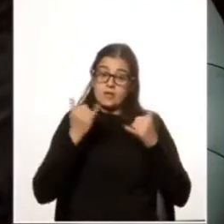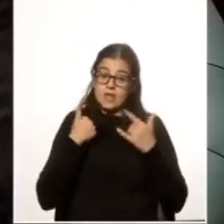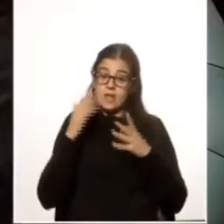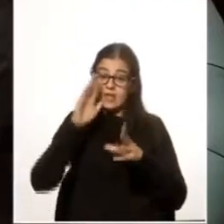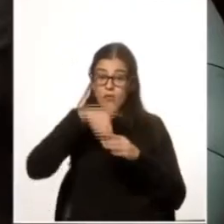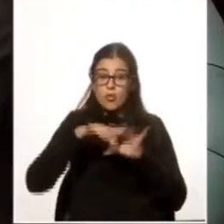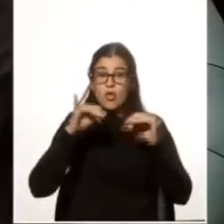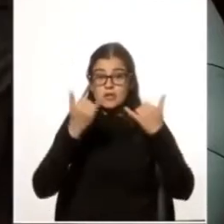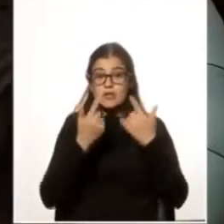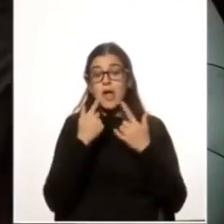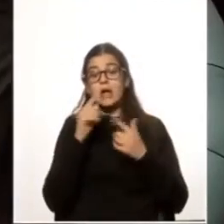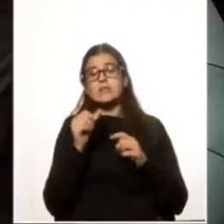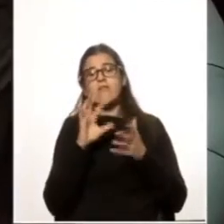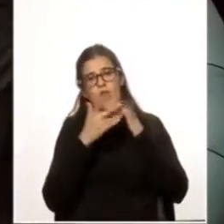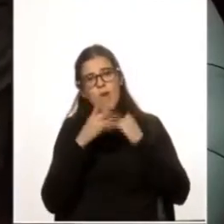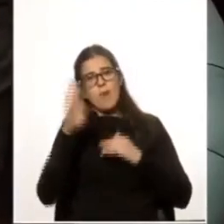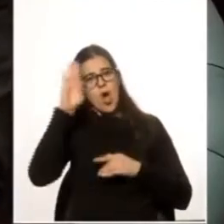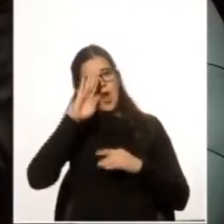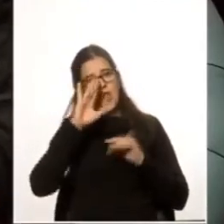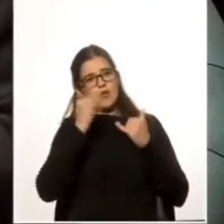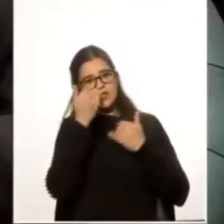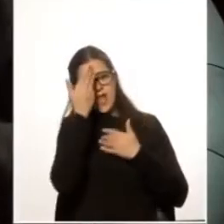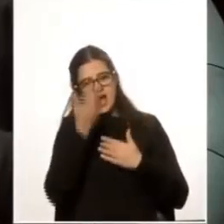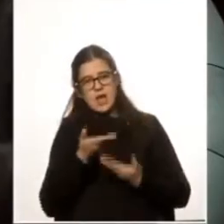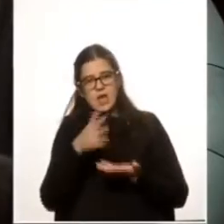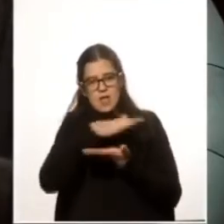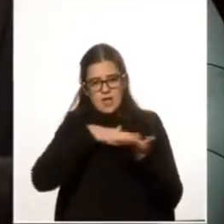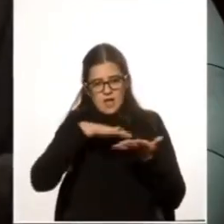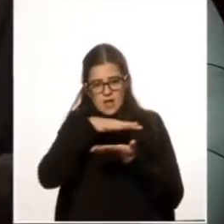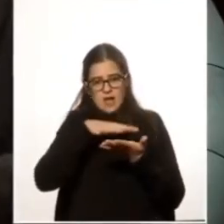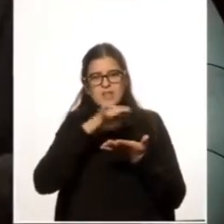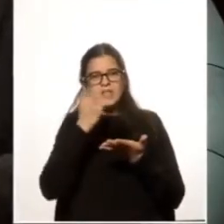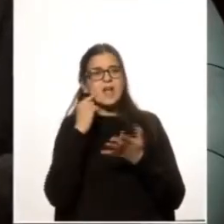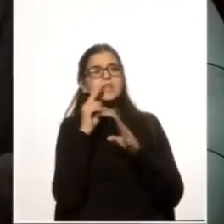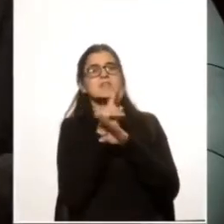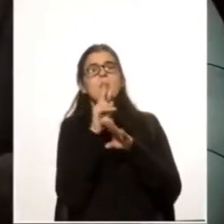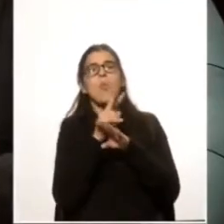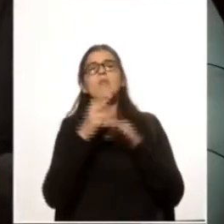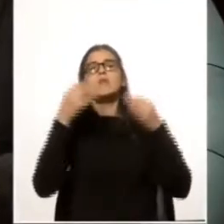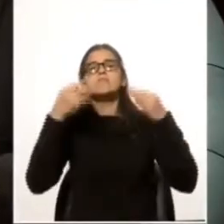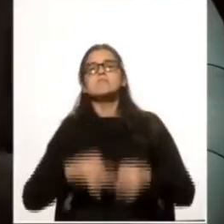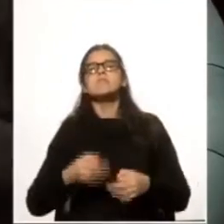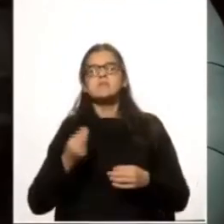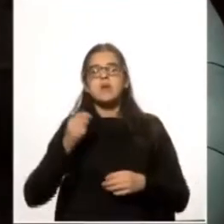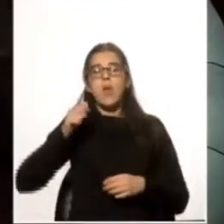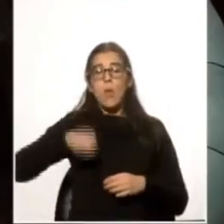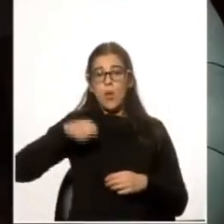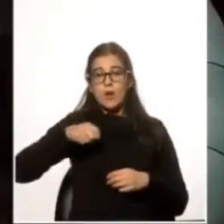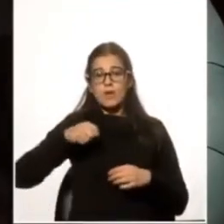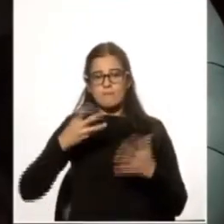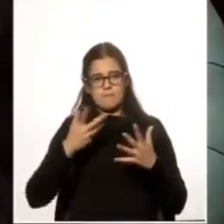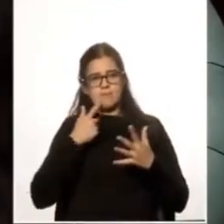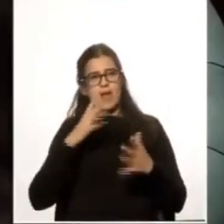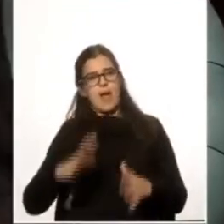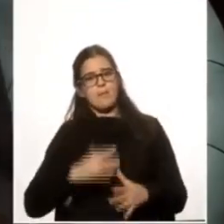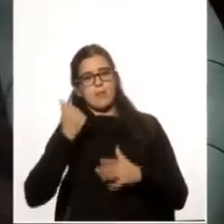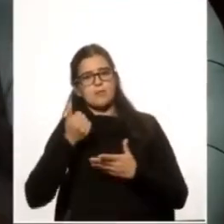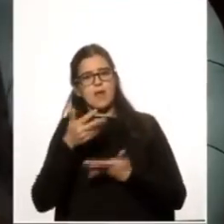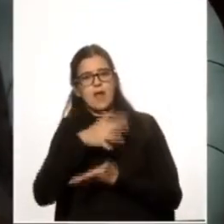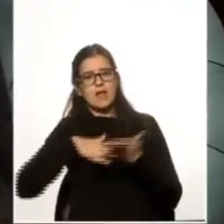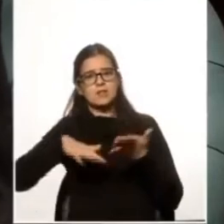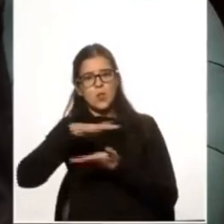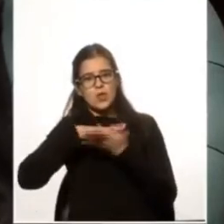que se votó haciendo honra de lo que es la seguridad jurídica, le sacamos el mayor provecho